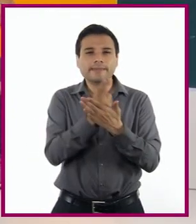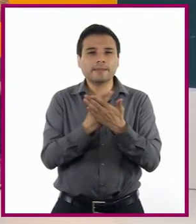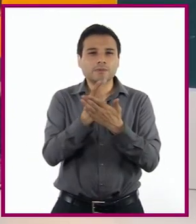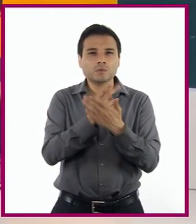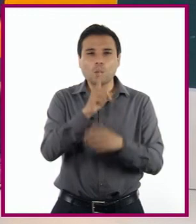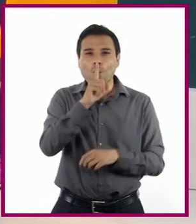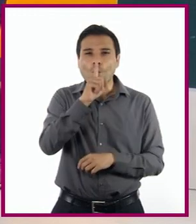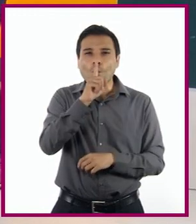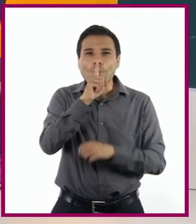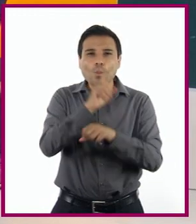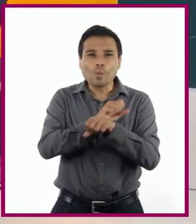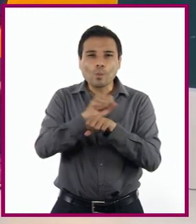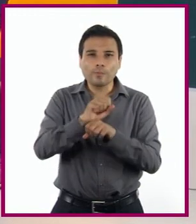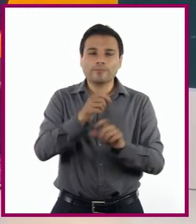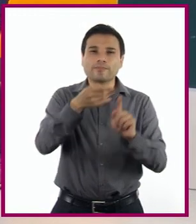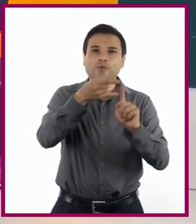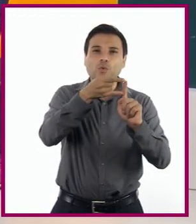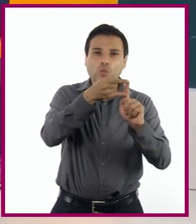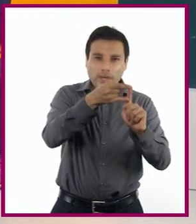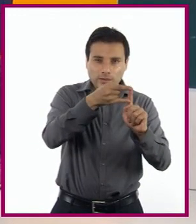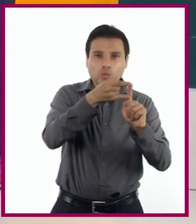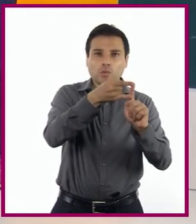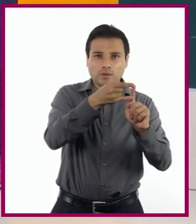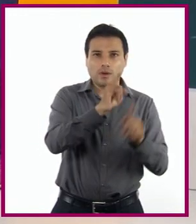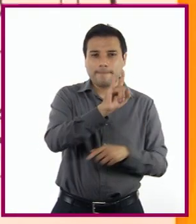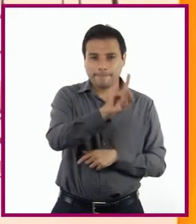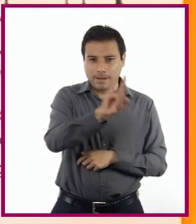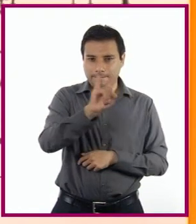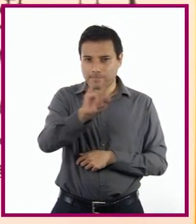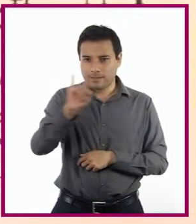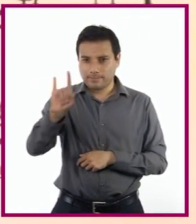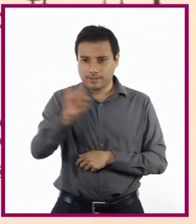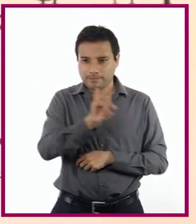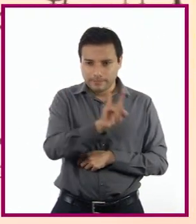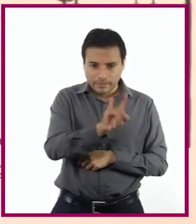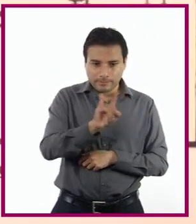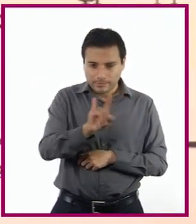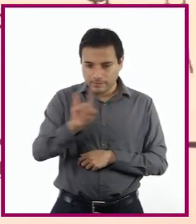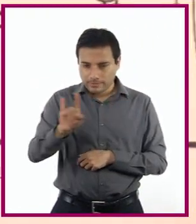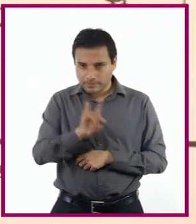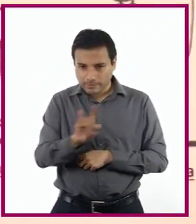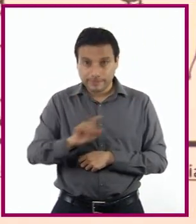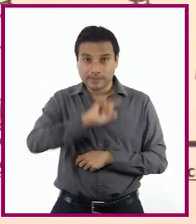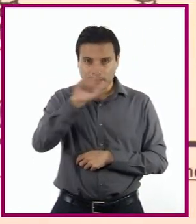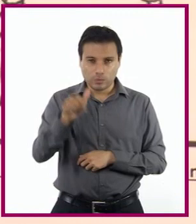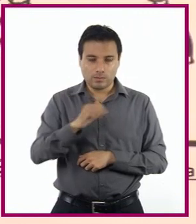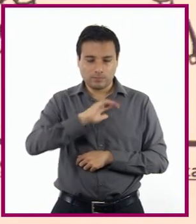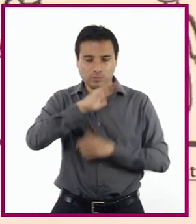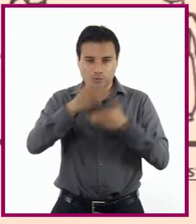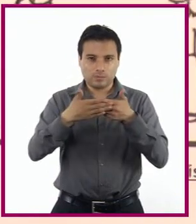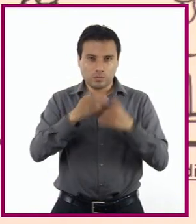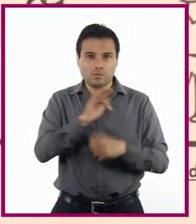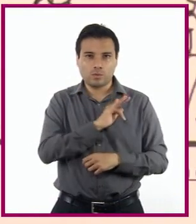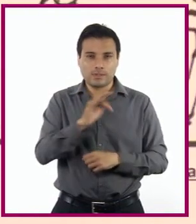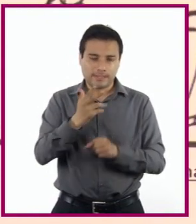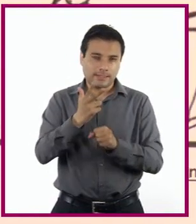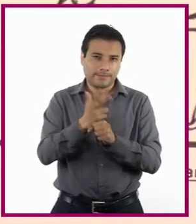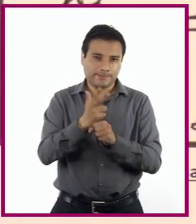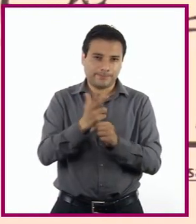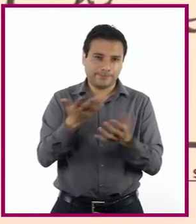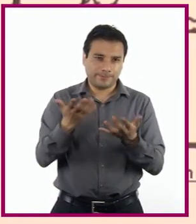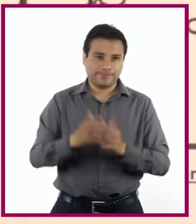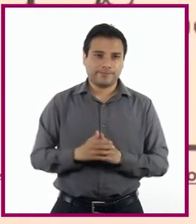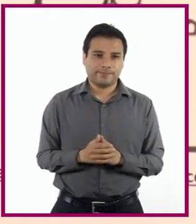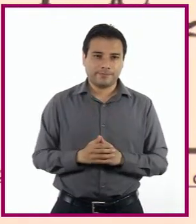cuadros en secuencia De acuerdo al orden de escenas Y tomas que queremos hacer Podemos complementar con símbolos O